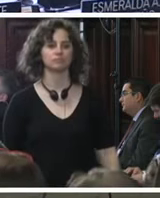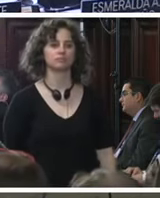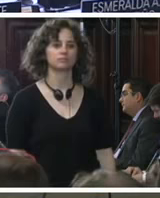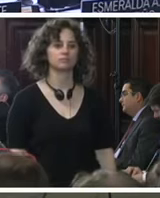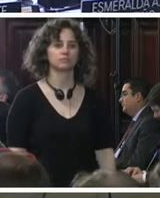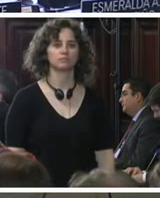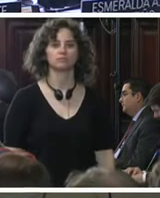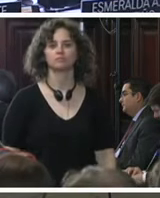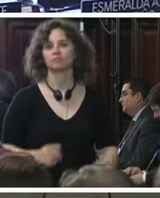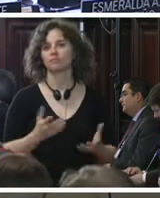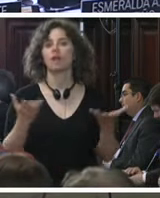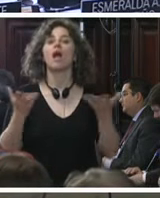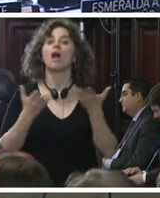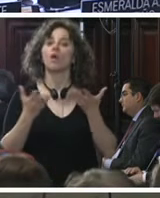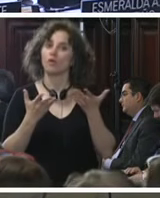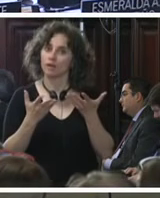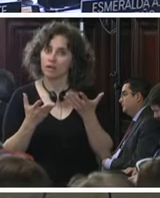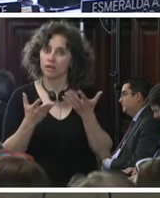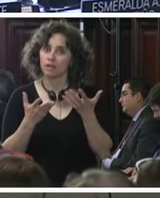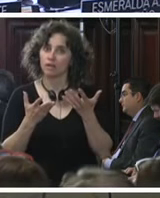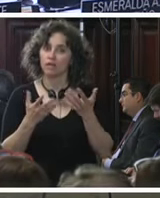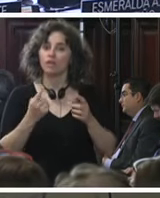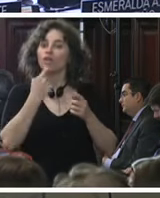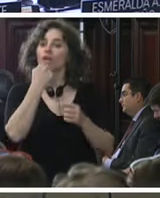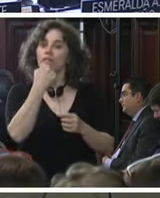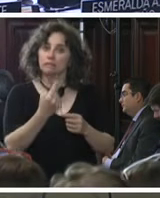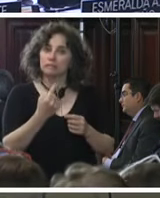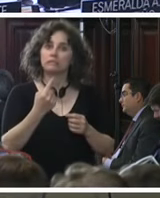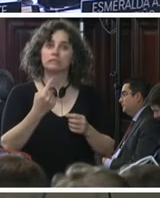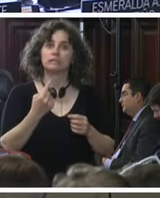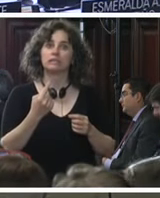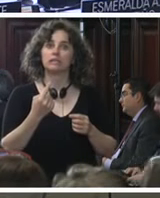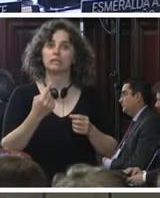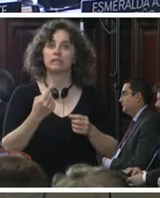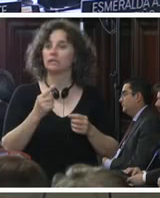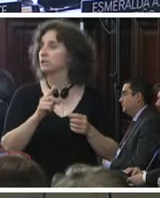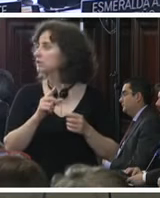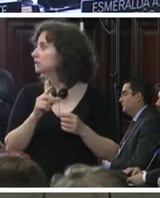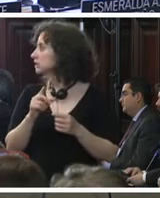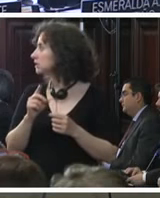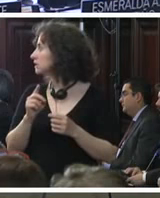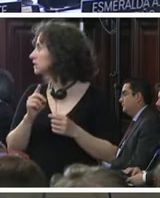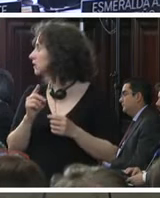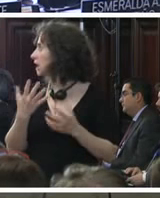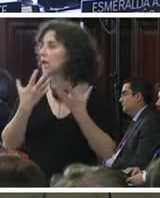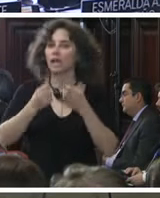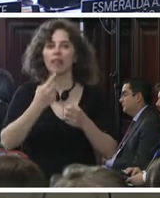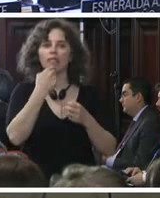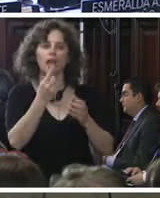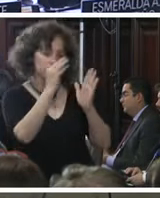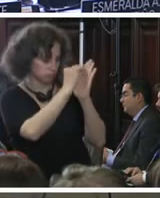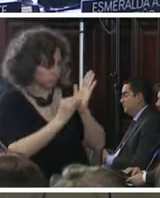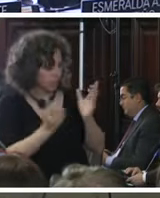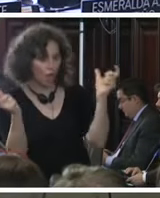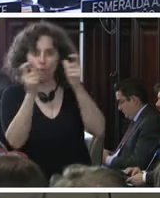rápidamente a lo que refiere licenciado de higuera querer dejar asentado ante esta